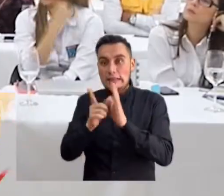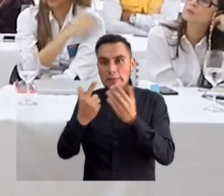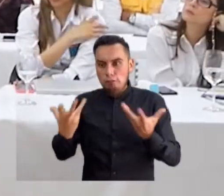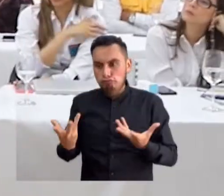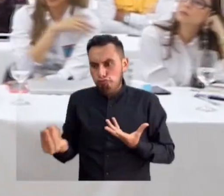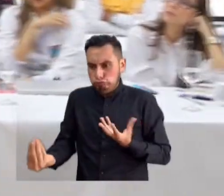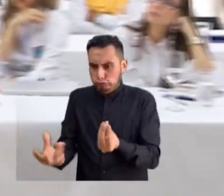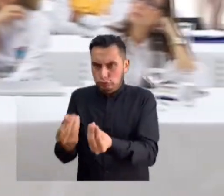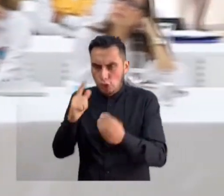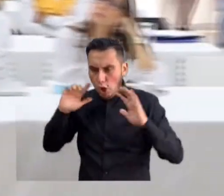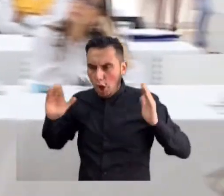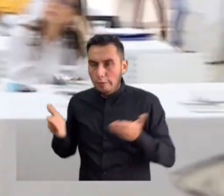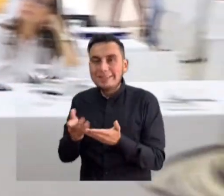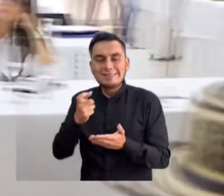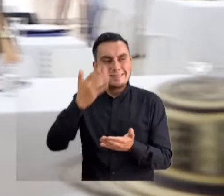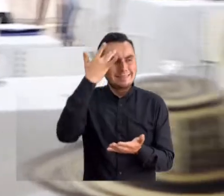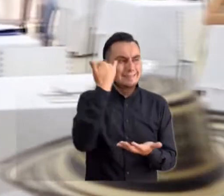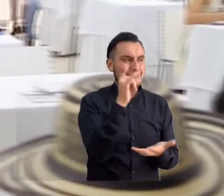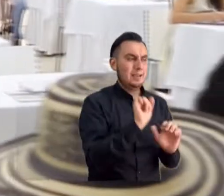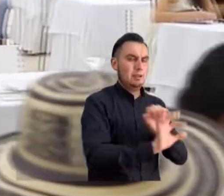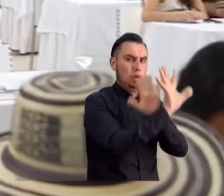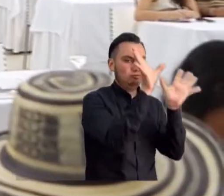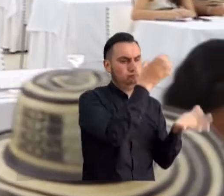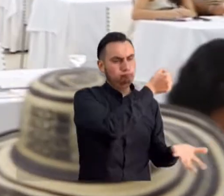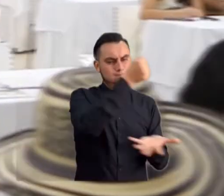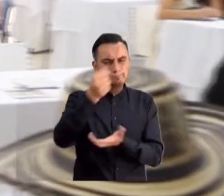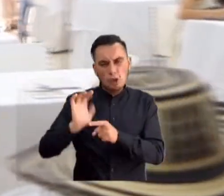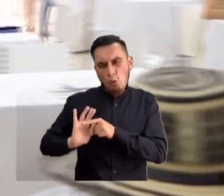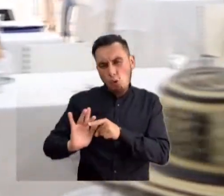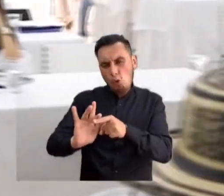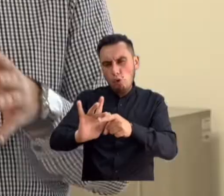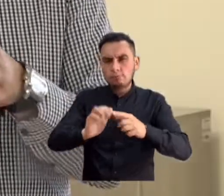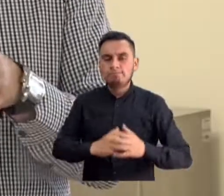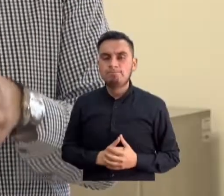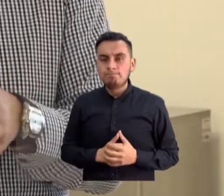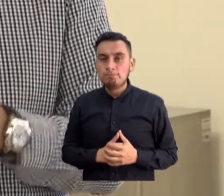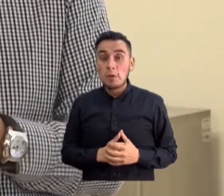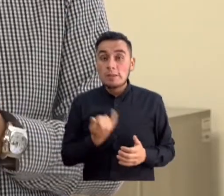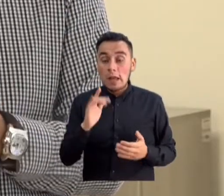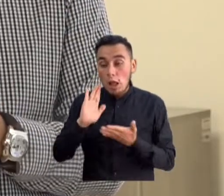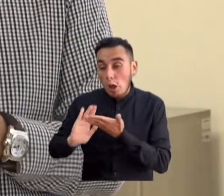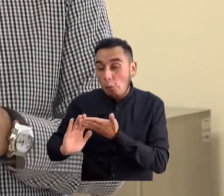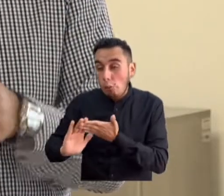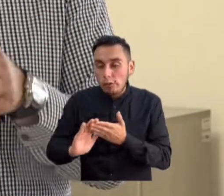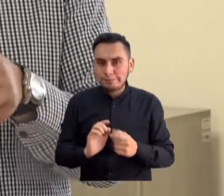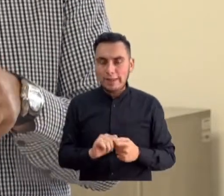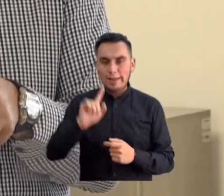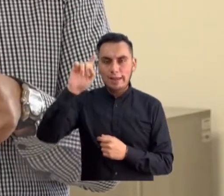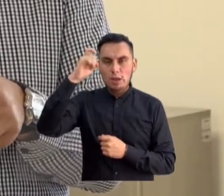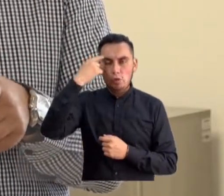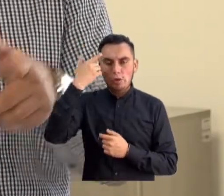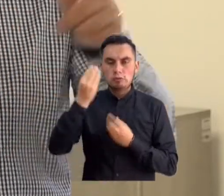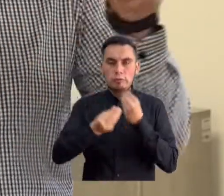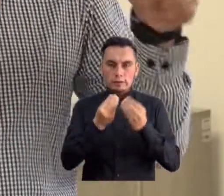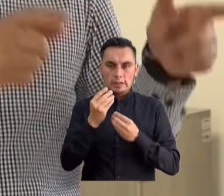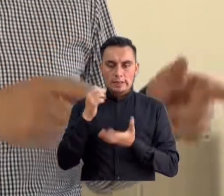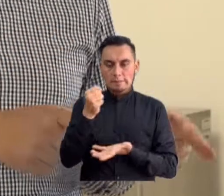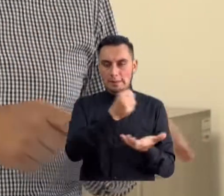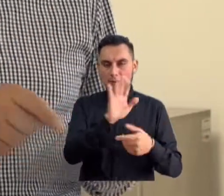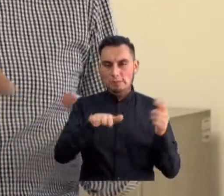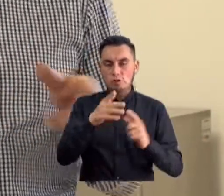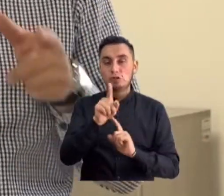tiene claro la destinación y el monto de los recursos a invertir. En indemnización el Gobierno tiene que